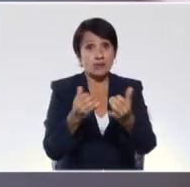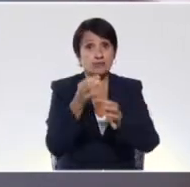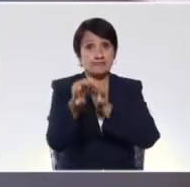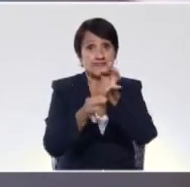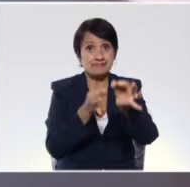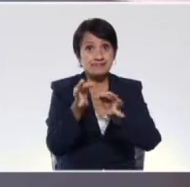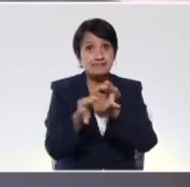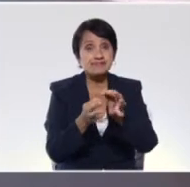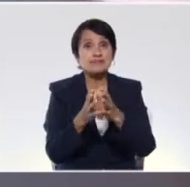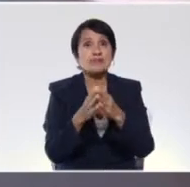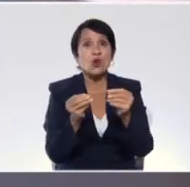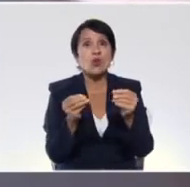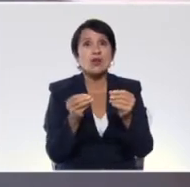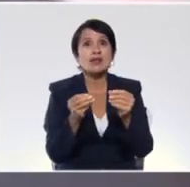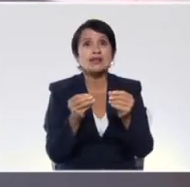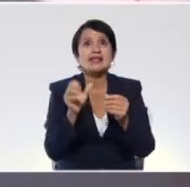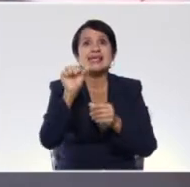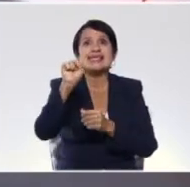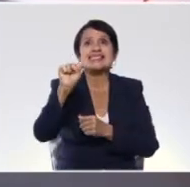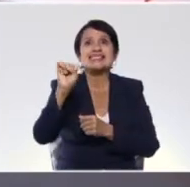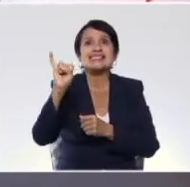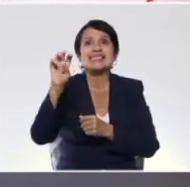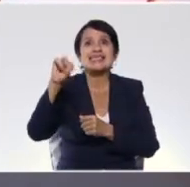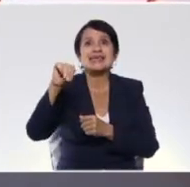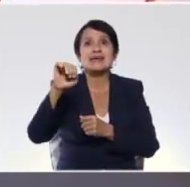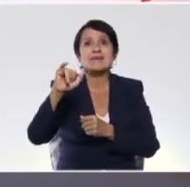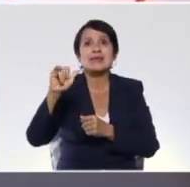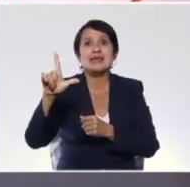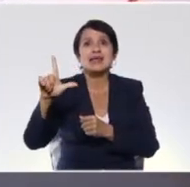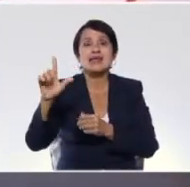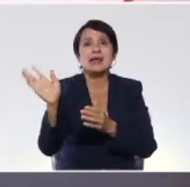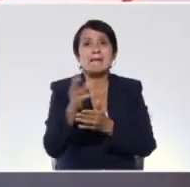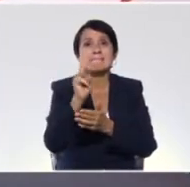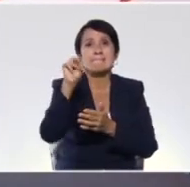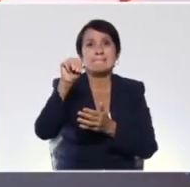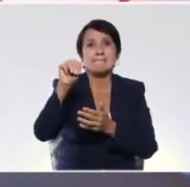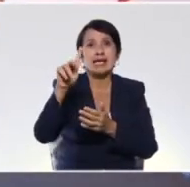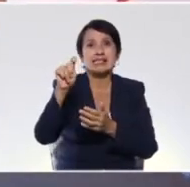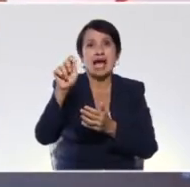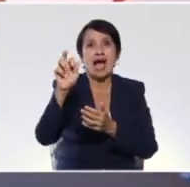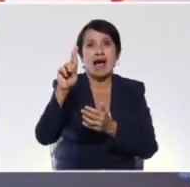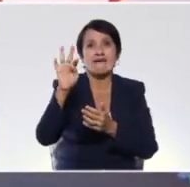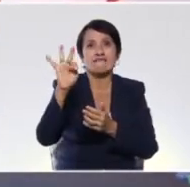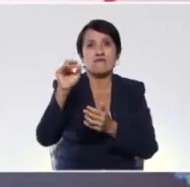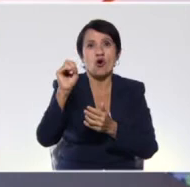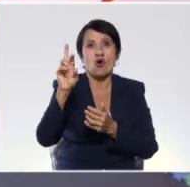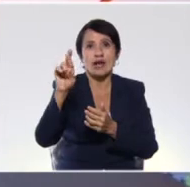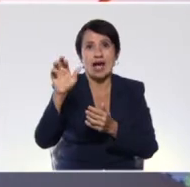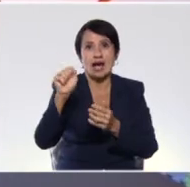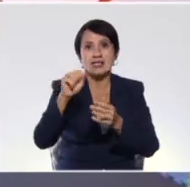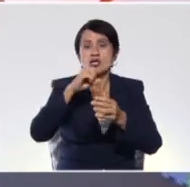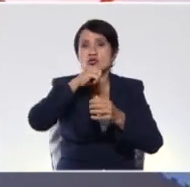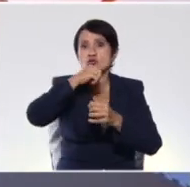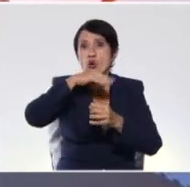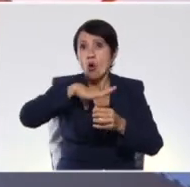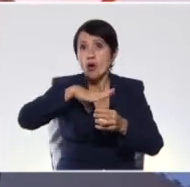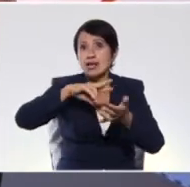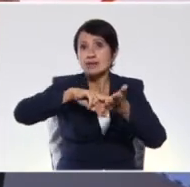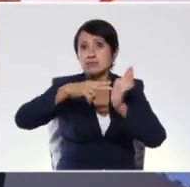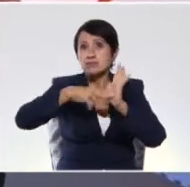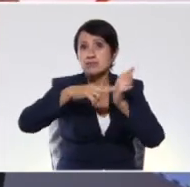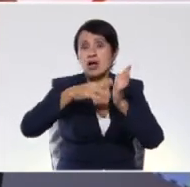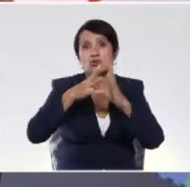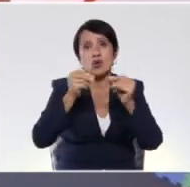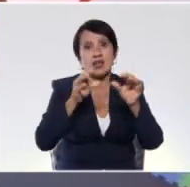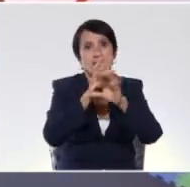a hablar de lo que es el símil y la metáfora. La metáfora es un recurso literario o figura retórica que se usa